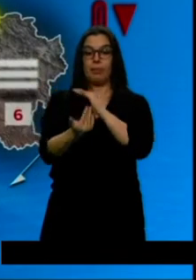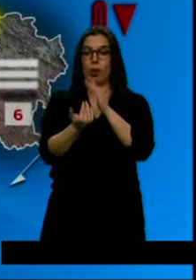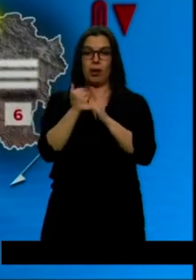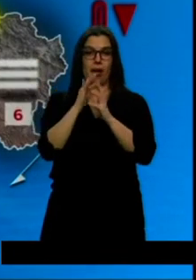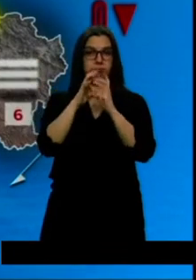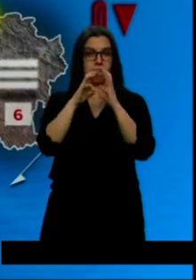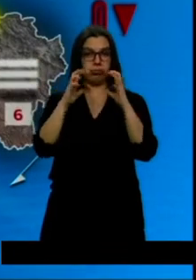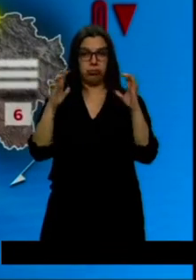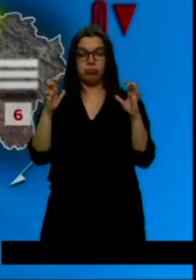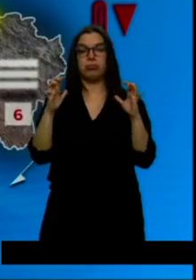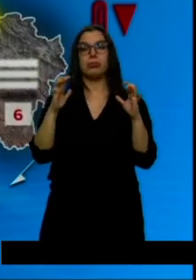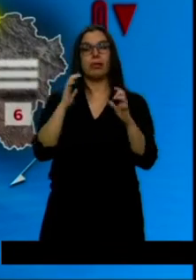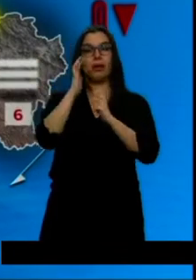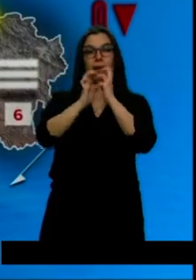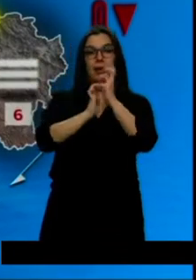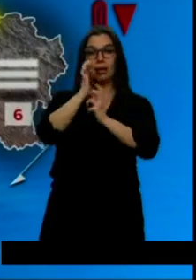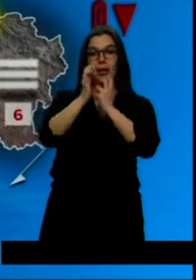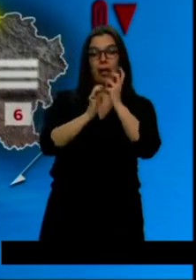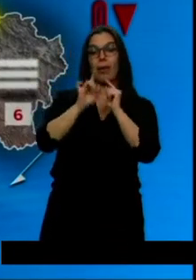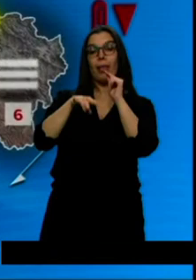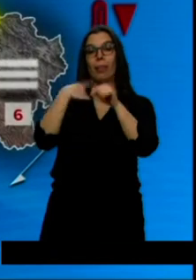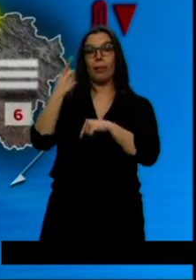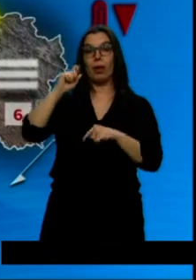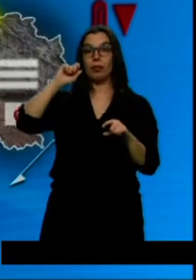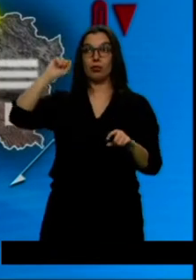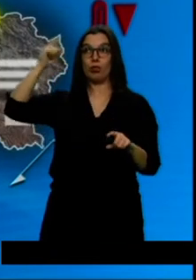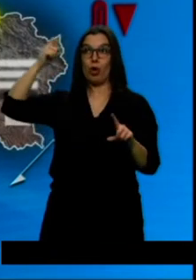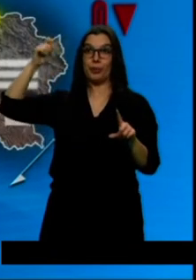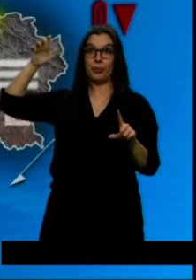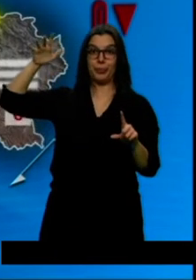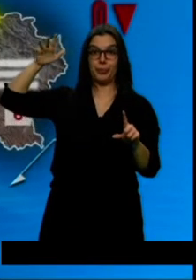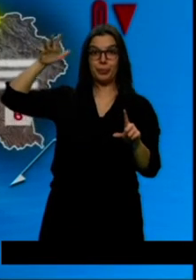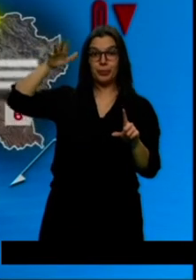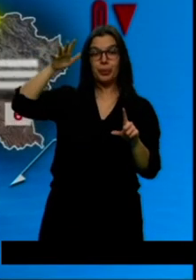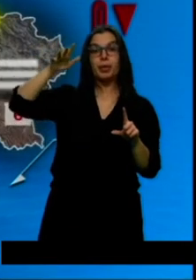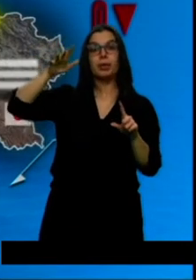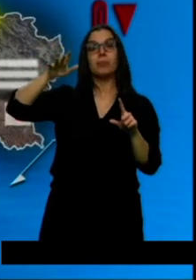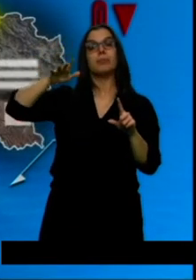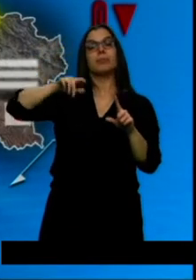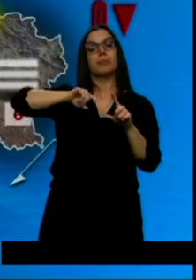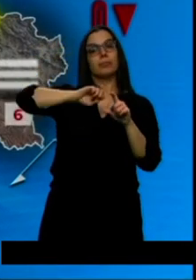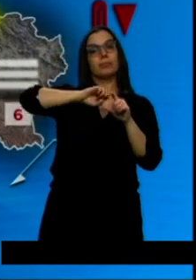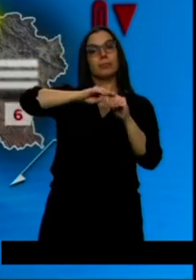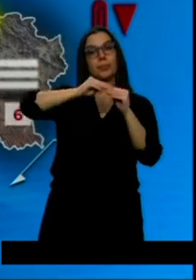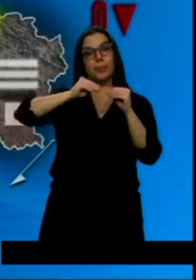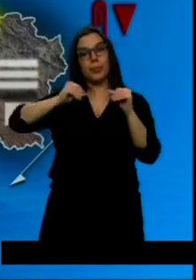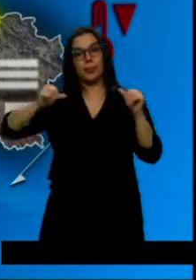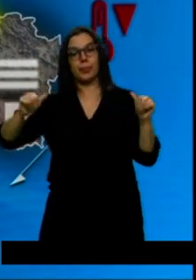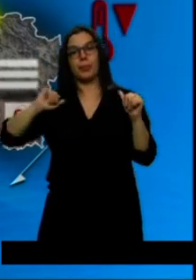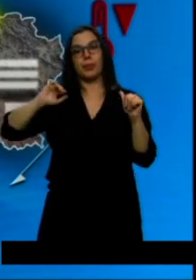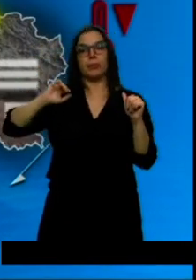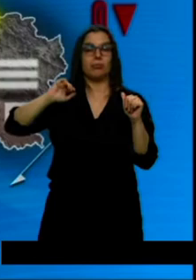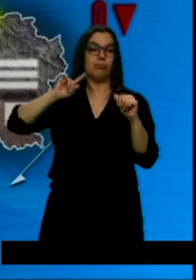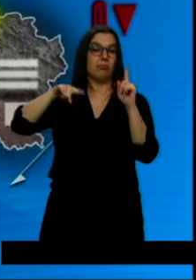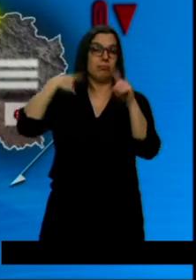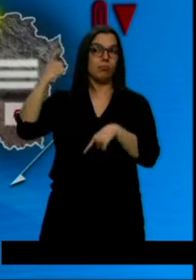que conforme las horas vayan pasando y el sol vaya ganando más protagonismo, se irán retirando, dando lugar a un día mucho más soleado.